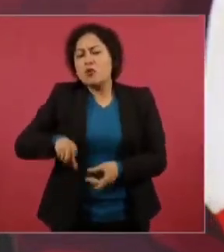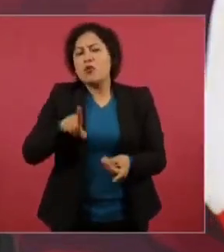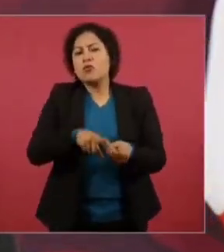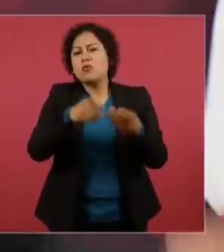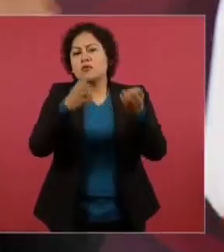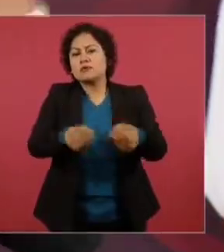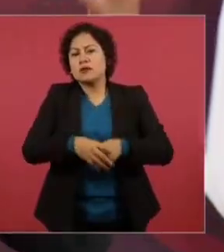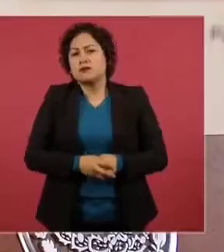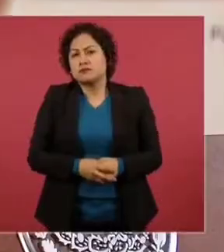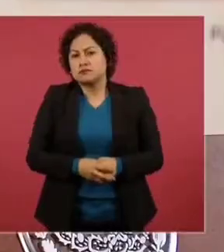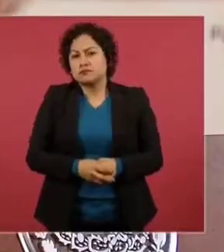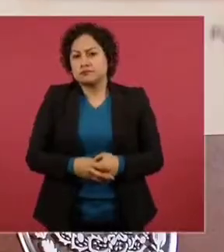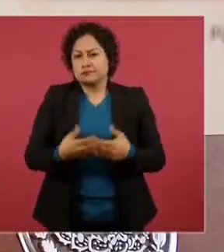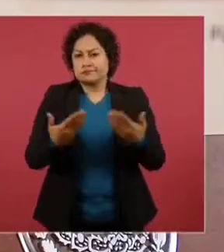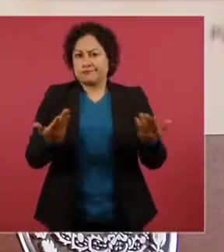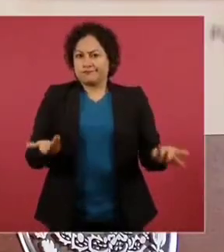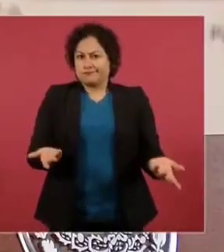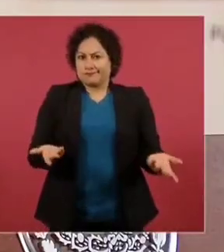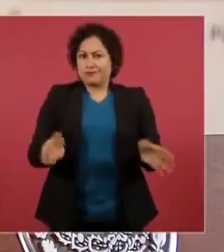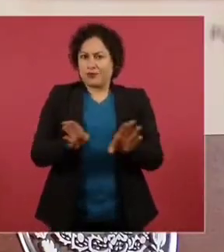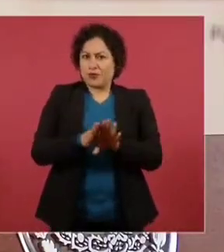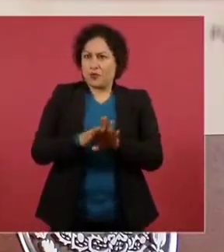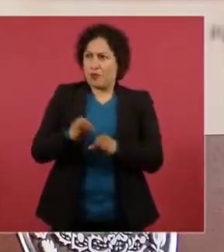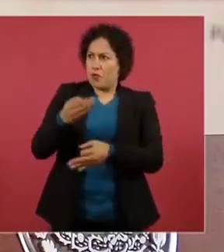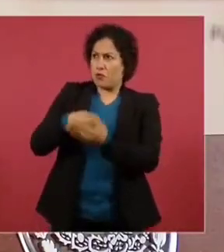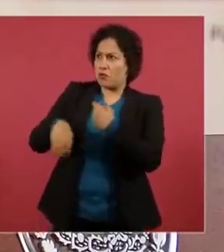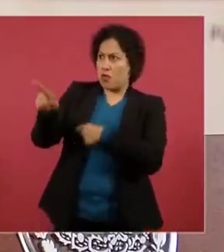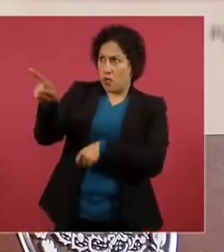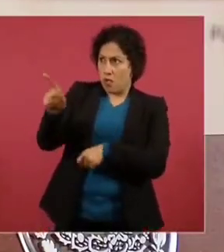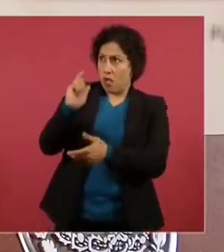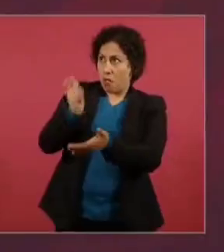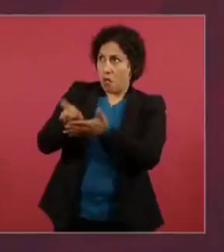¿Somos los seres humanos mercancías?